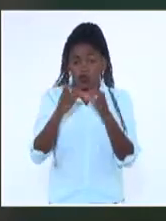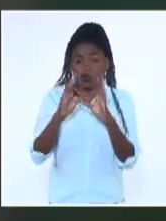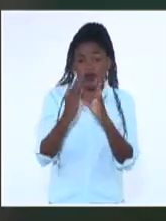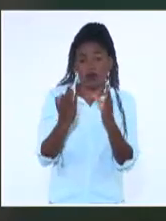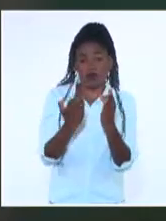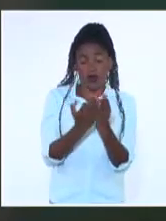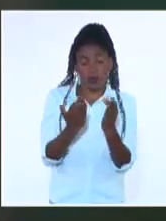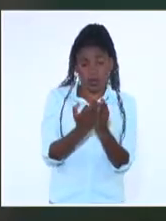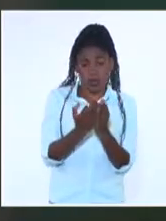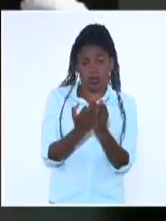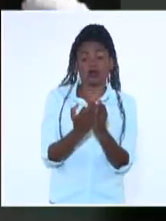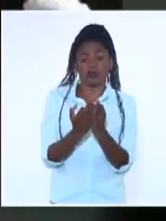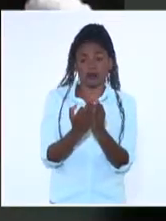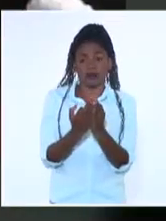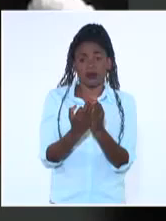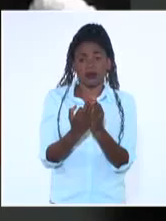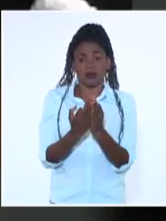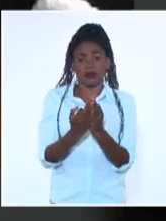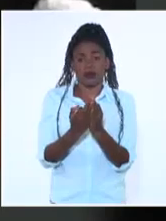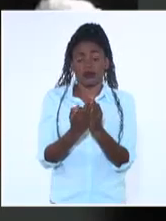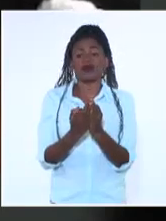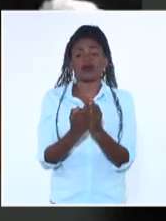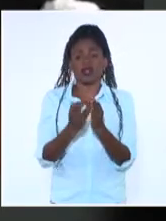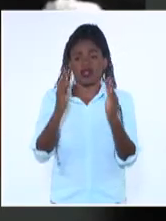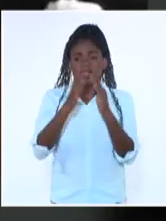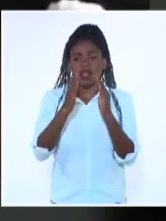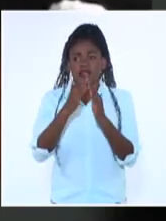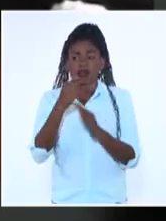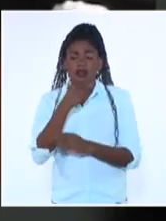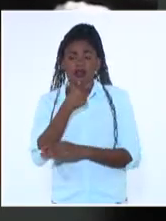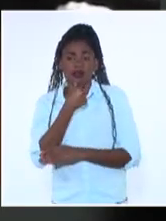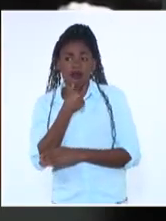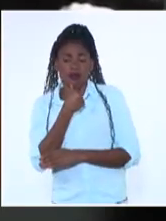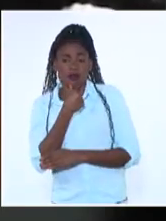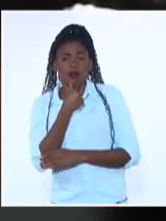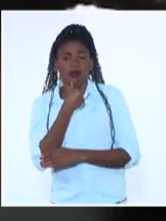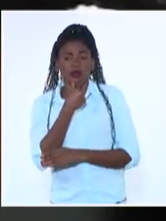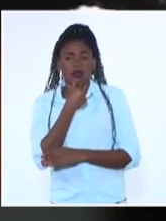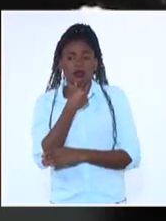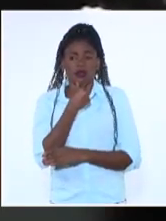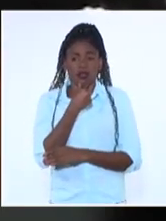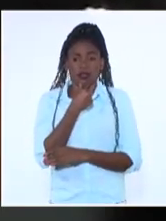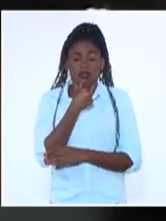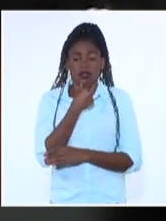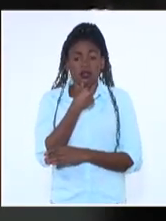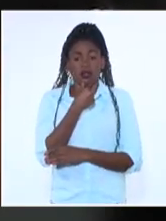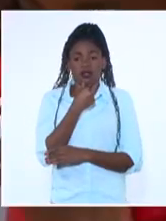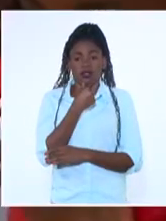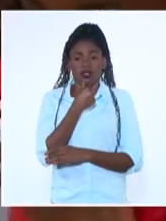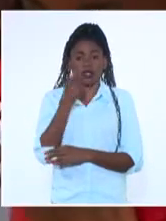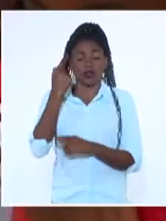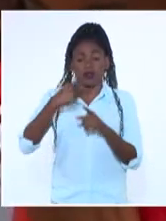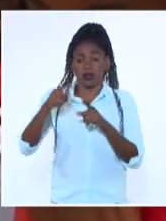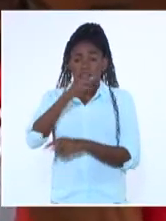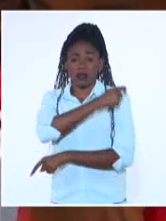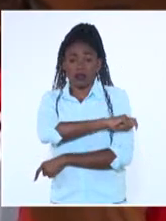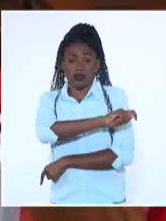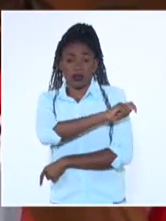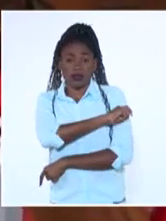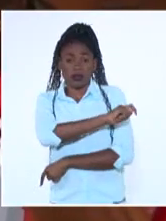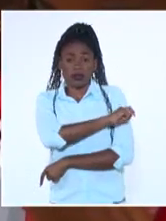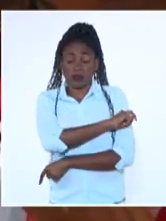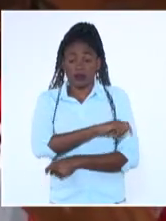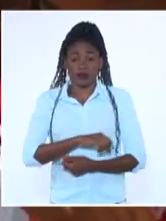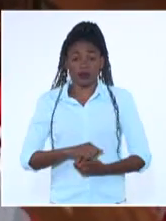y la enfermera de la familia, hogares de ancianos, hogares maternos, tanto en zonas rurales como urbanas.